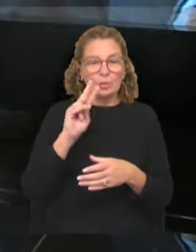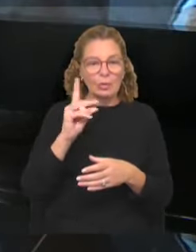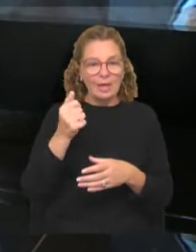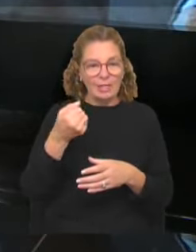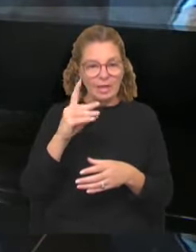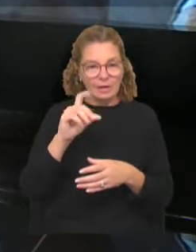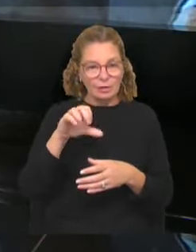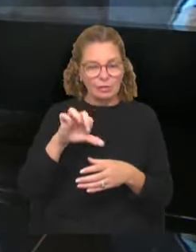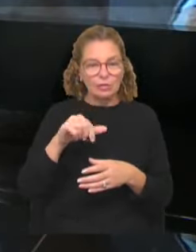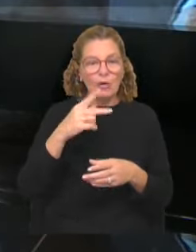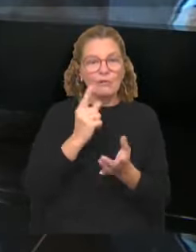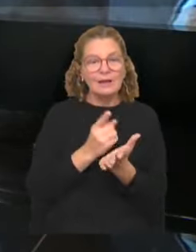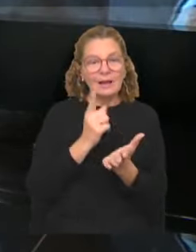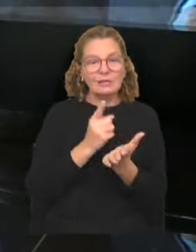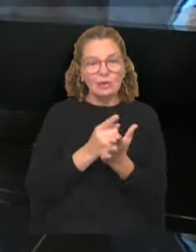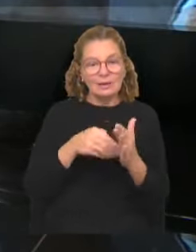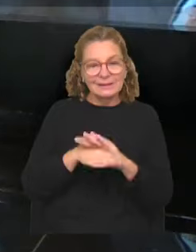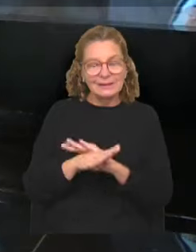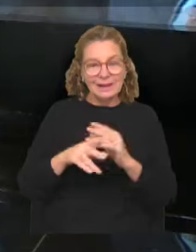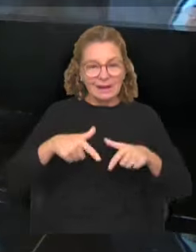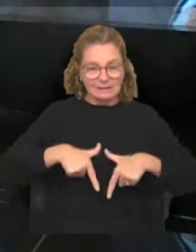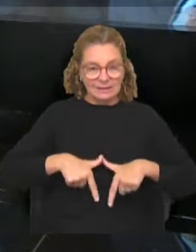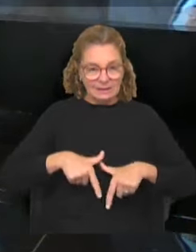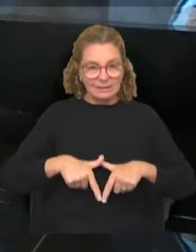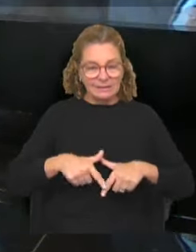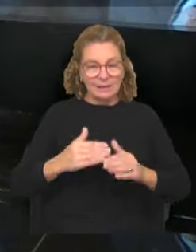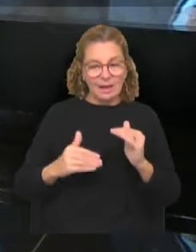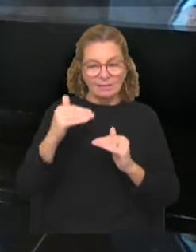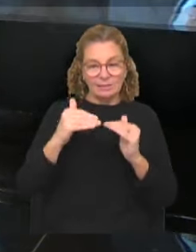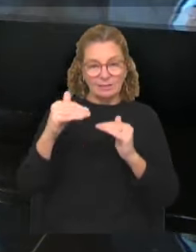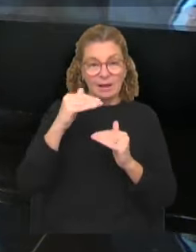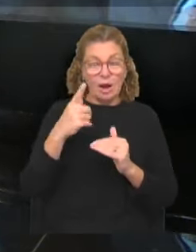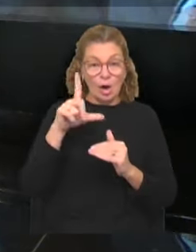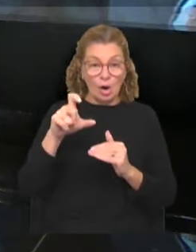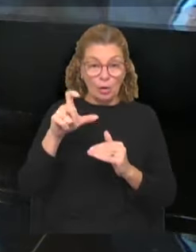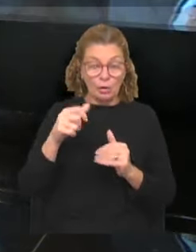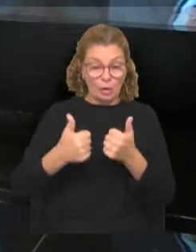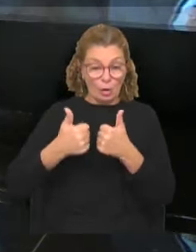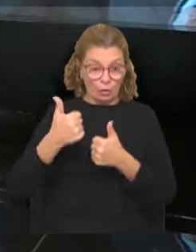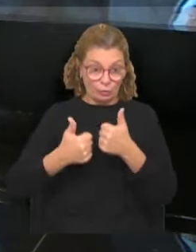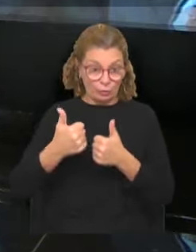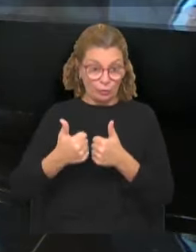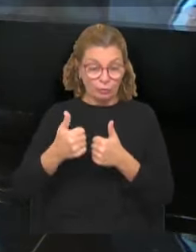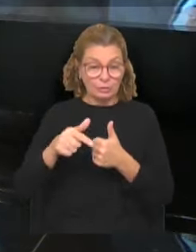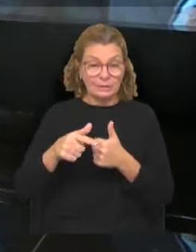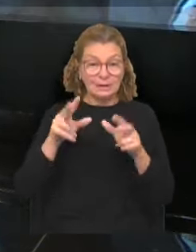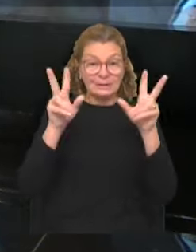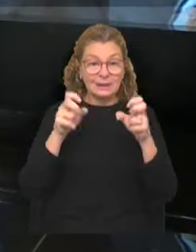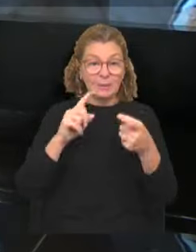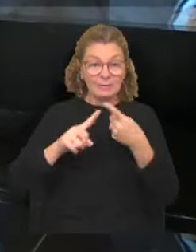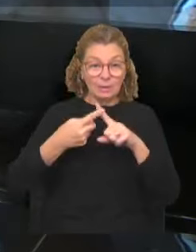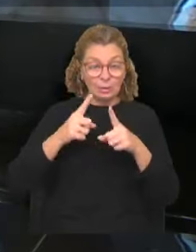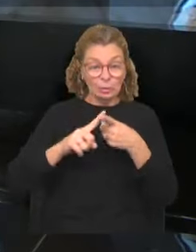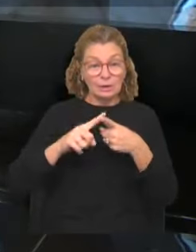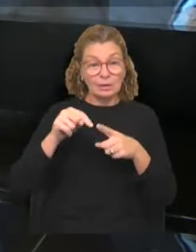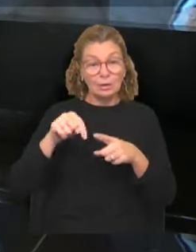obligatoriedad en el ingreso a las intendencias y los ascensos y para que sean obviamente por concurso. Si bien el tema va a ser discutido